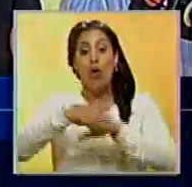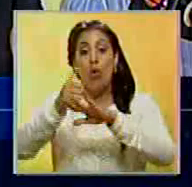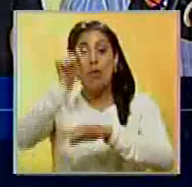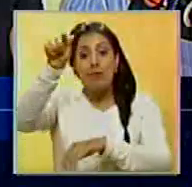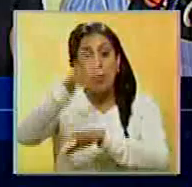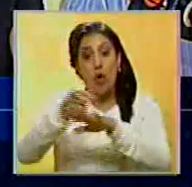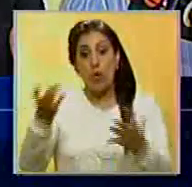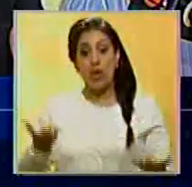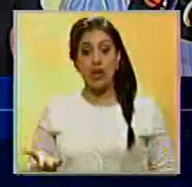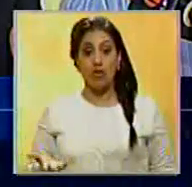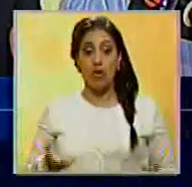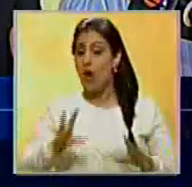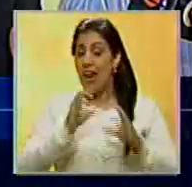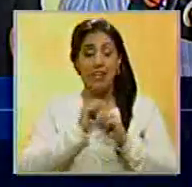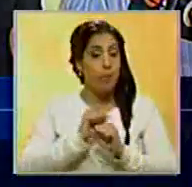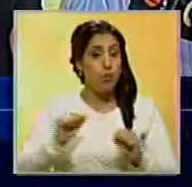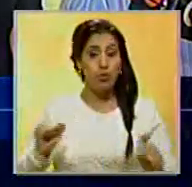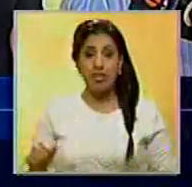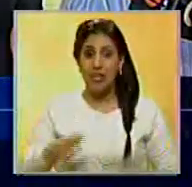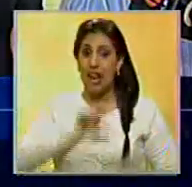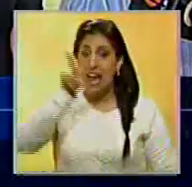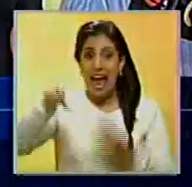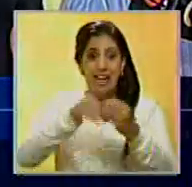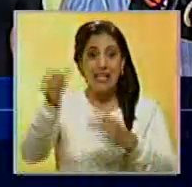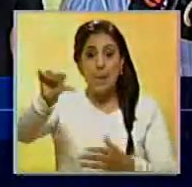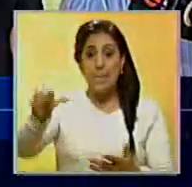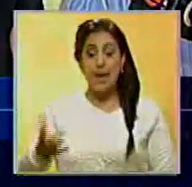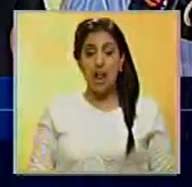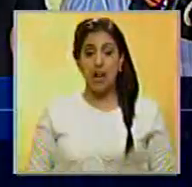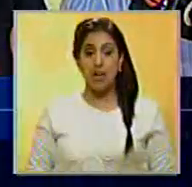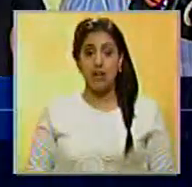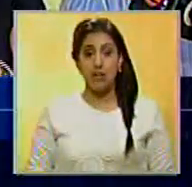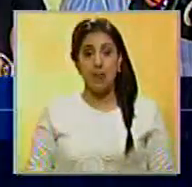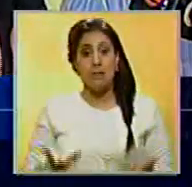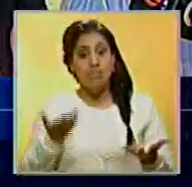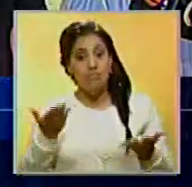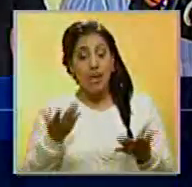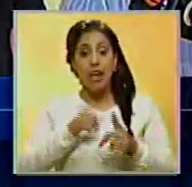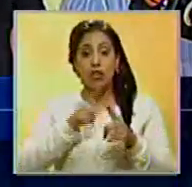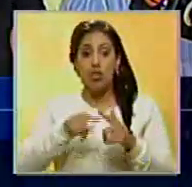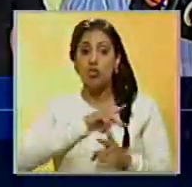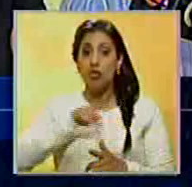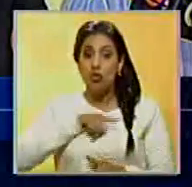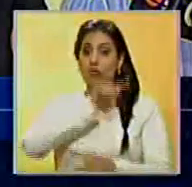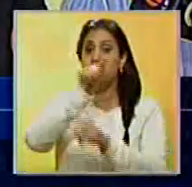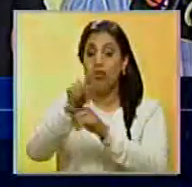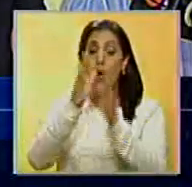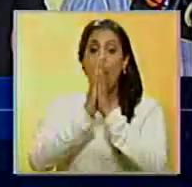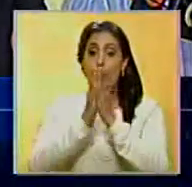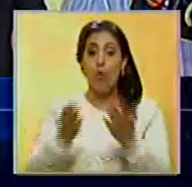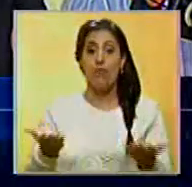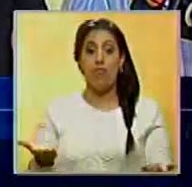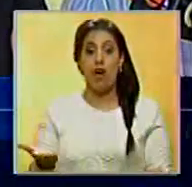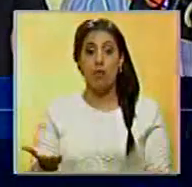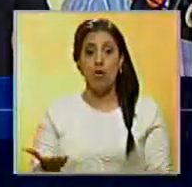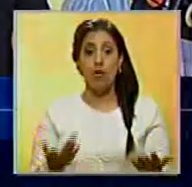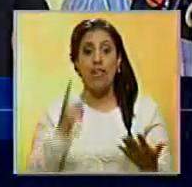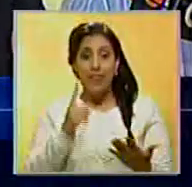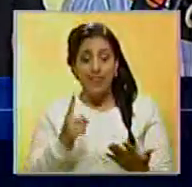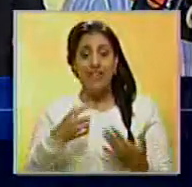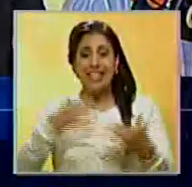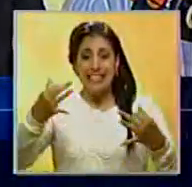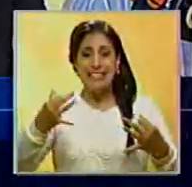por ellos mismos. Realmente es absurdo lo que están haciendo y es una exigencia y una petición que